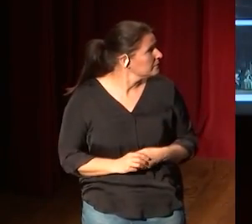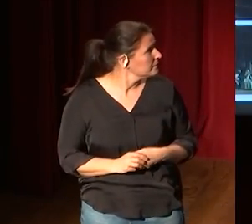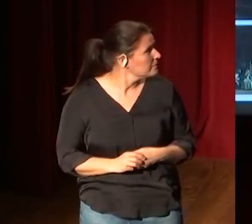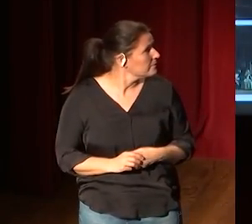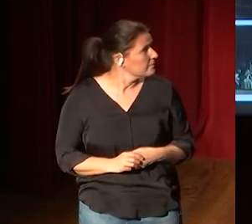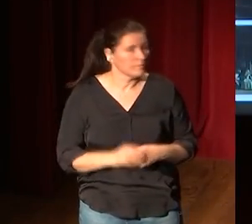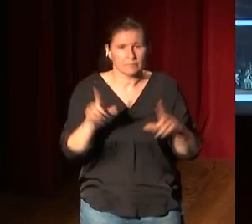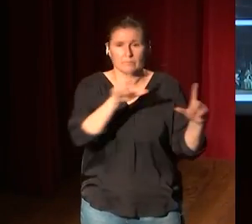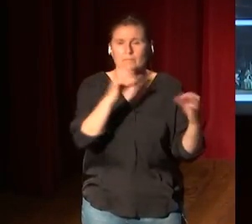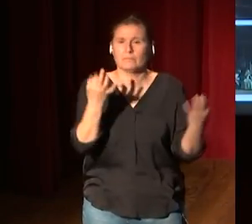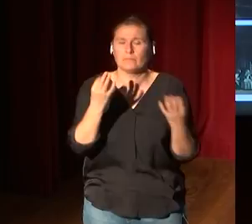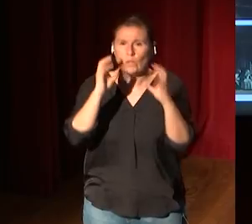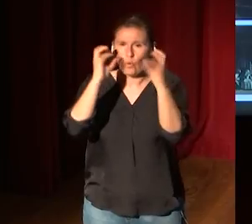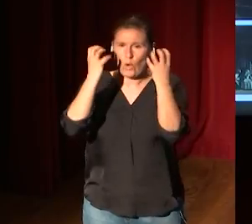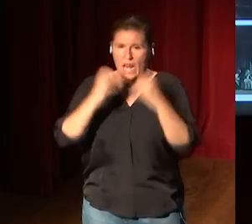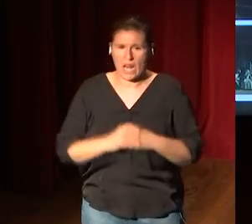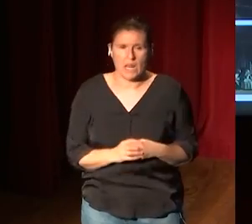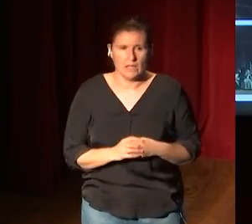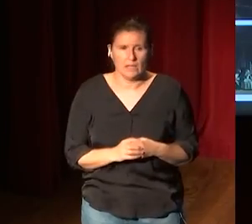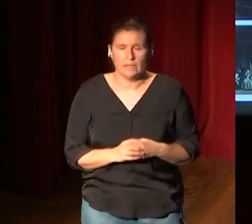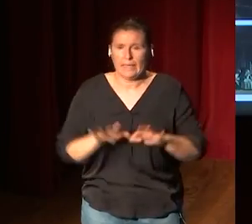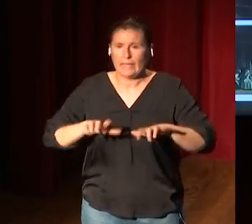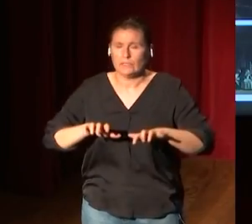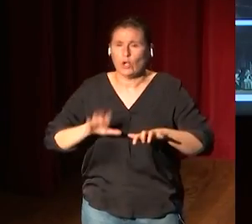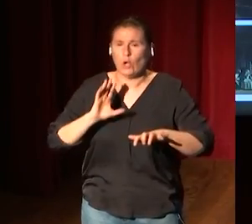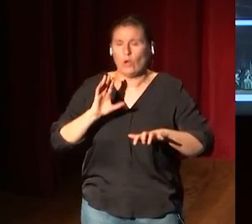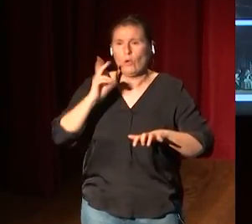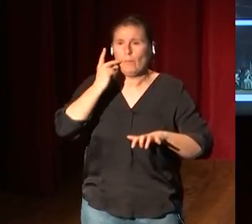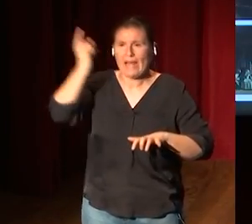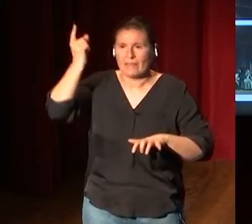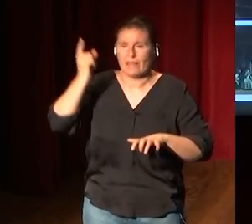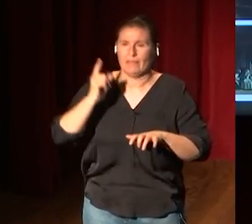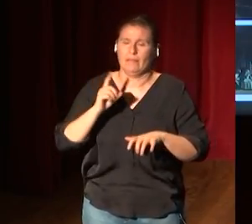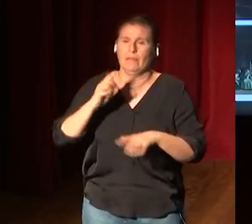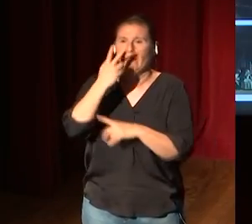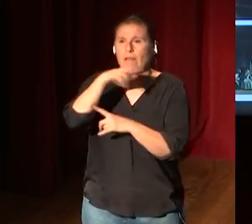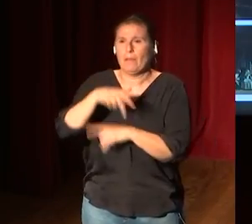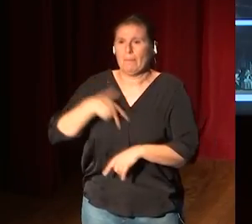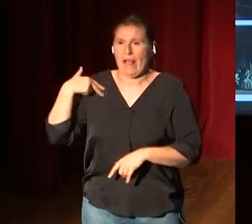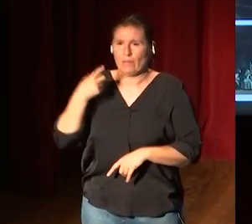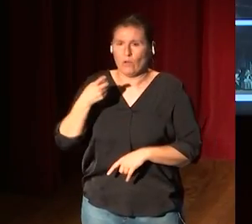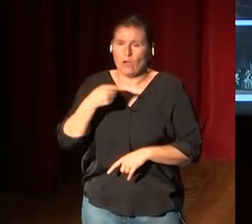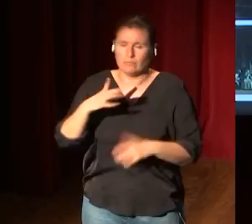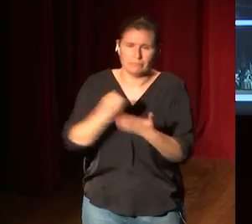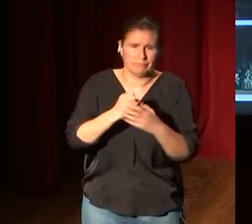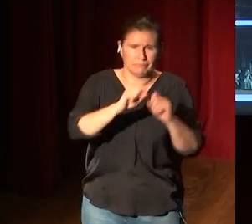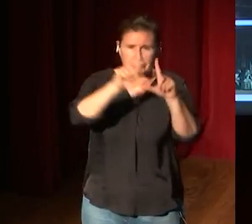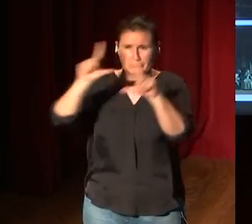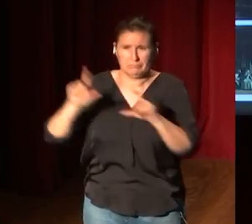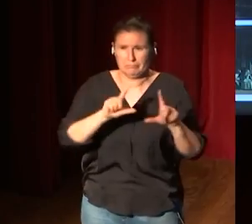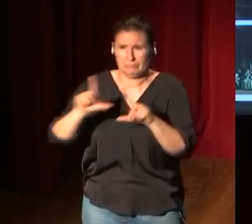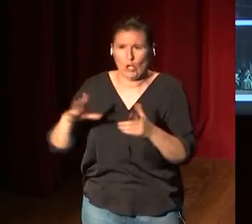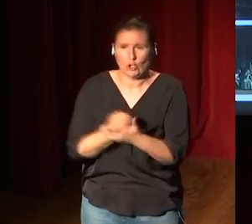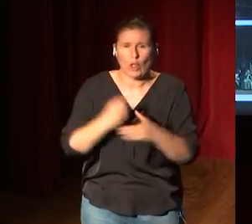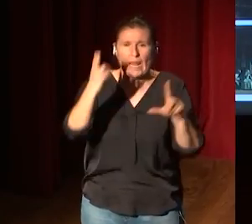esto es Google he puesto Velázquez Prado aquí están todas las obras de Velázquez y aquí están incluso